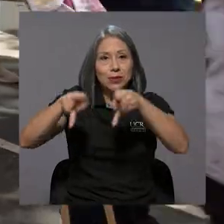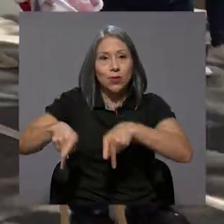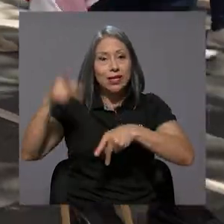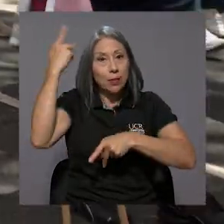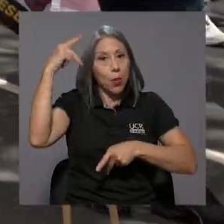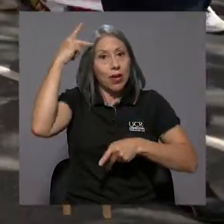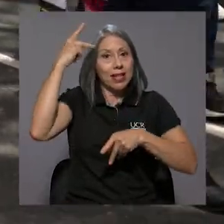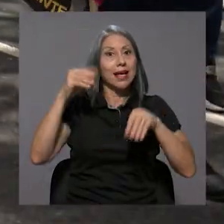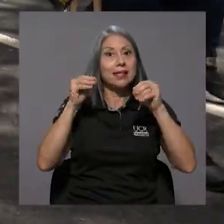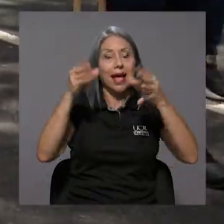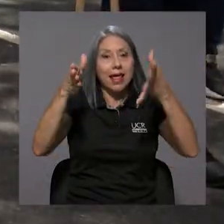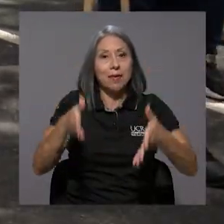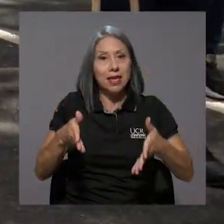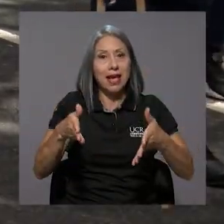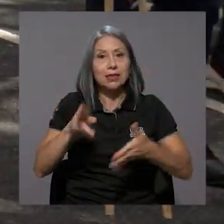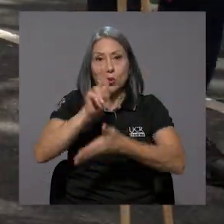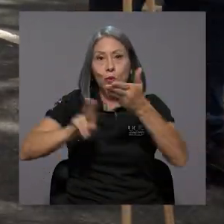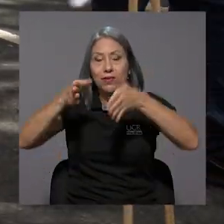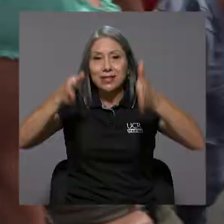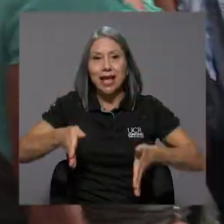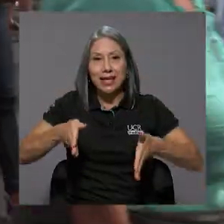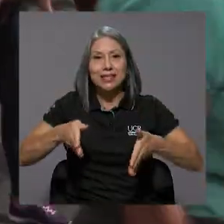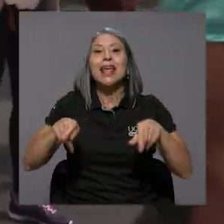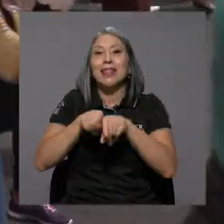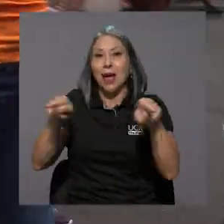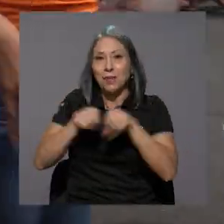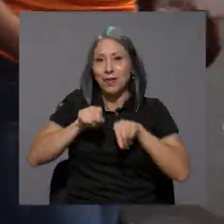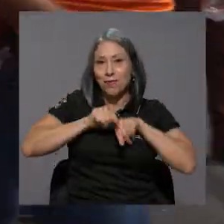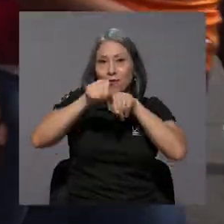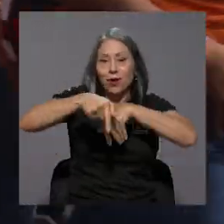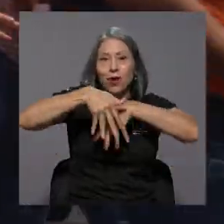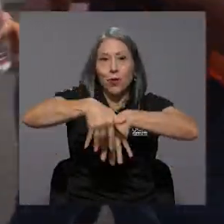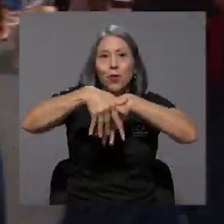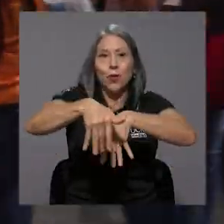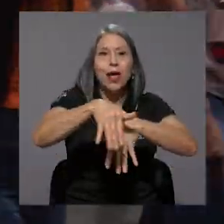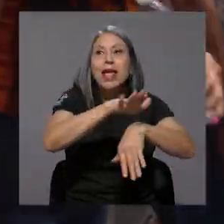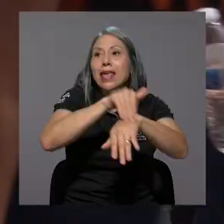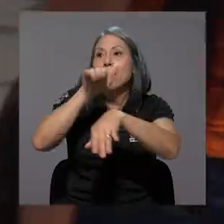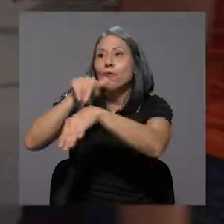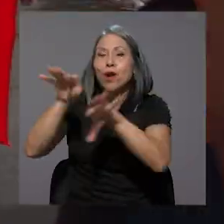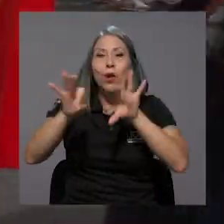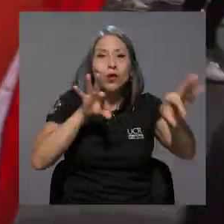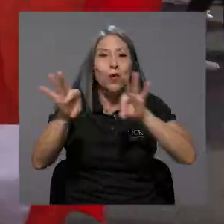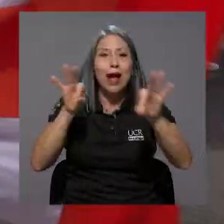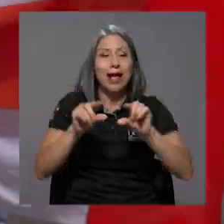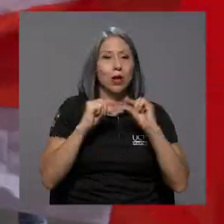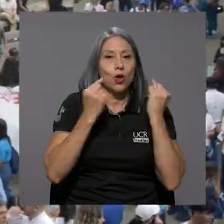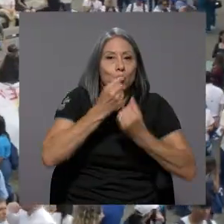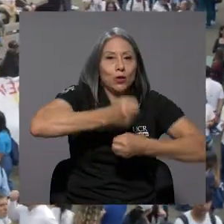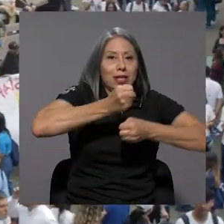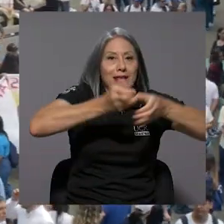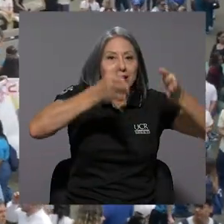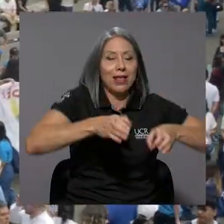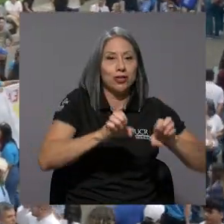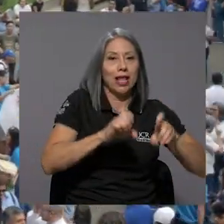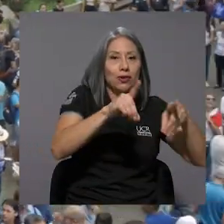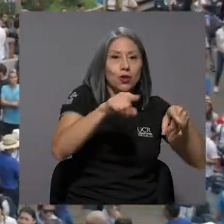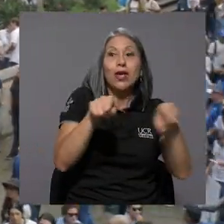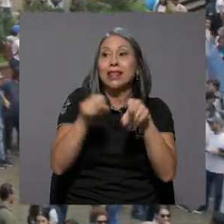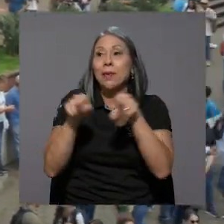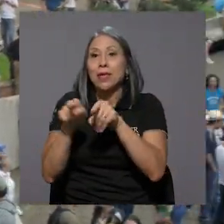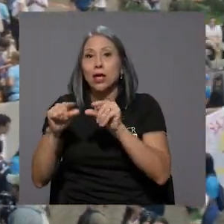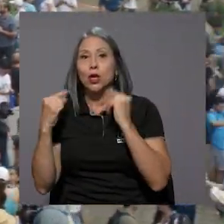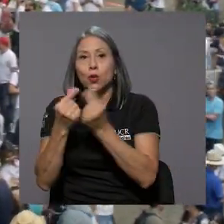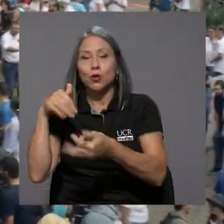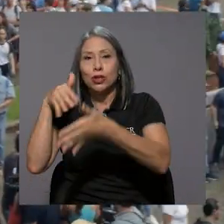Diversas personalidades políticas y académicas se sumaron a esta manifestación que fue convocada por los sindicatos de la educación y los